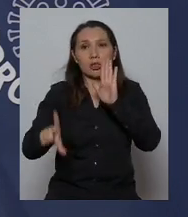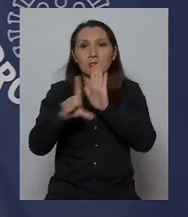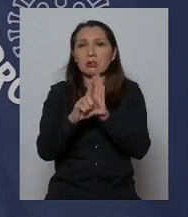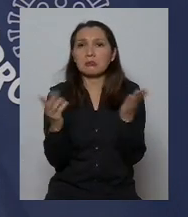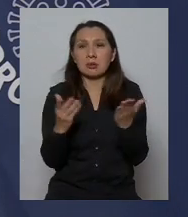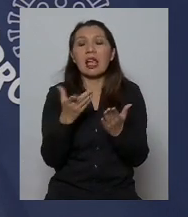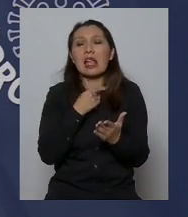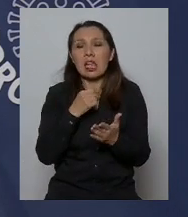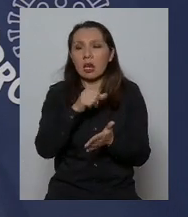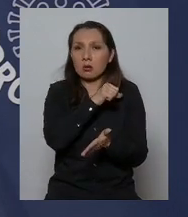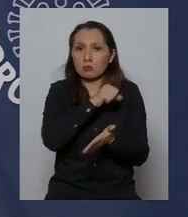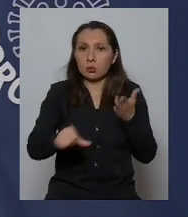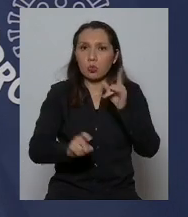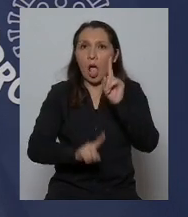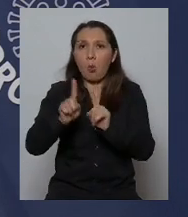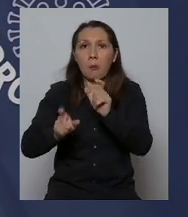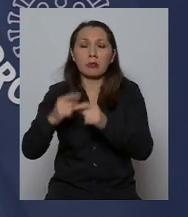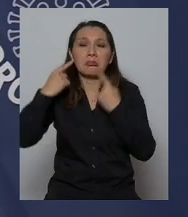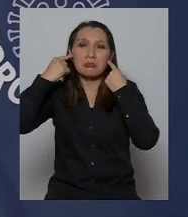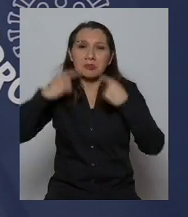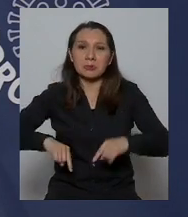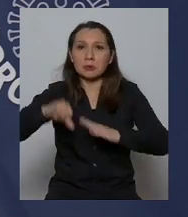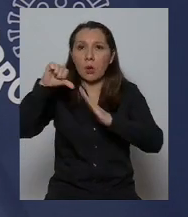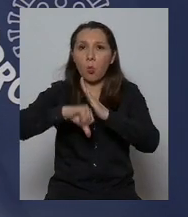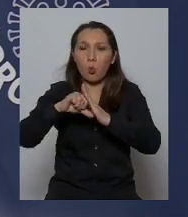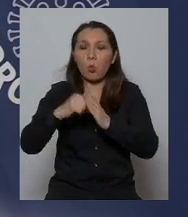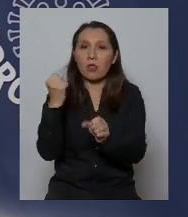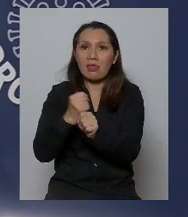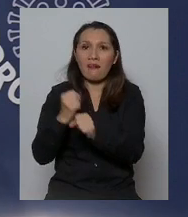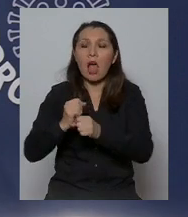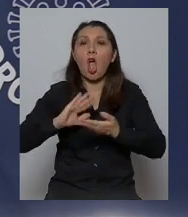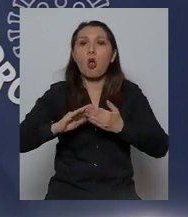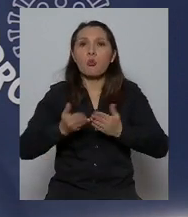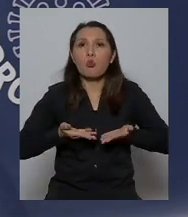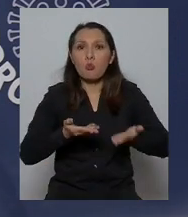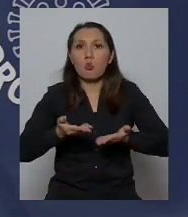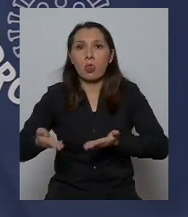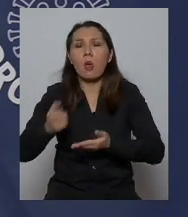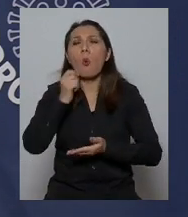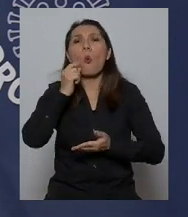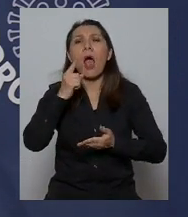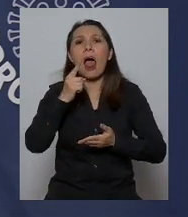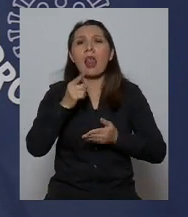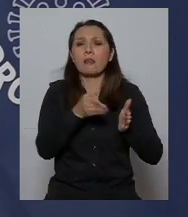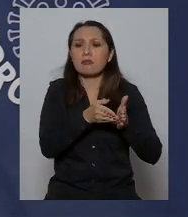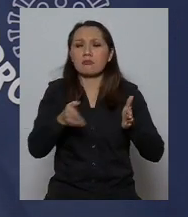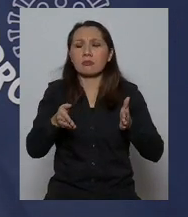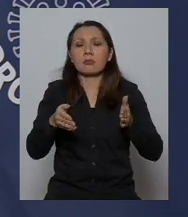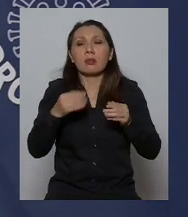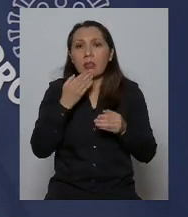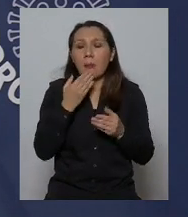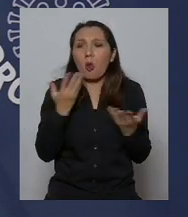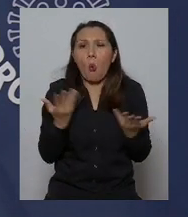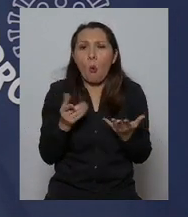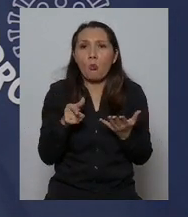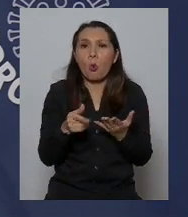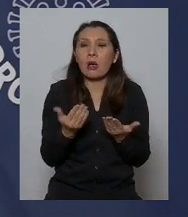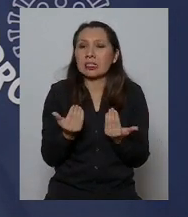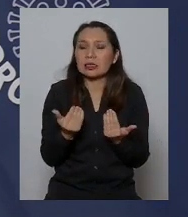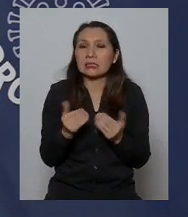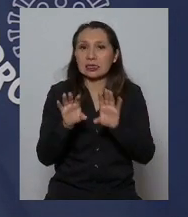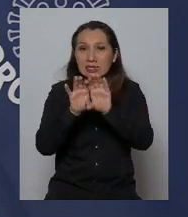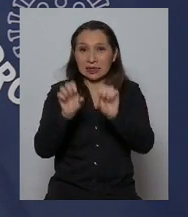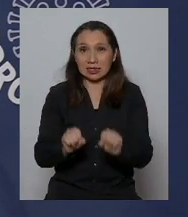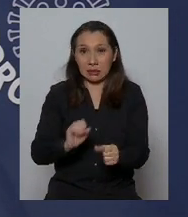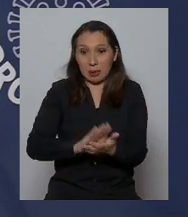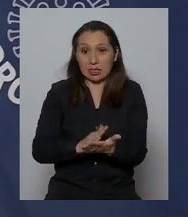que busca el sancionar a algunas personas que no cumplan la cuarentena con el trabajo comunitario ¿cuál va a ser el rango de esto? y también ¿qué necesita el